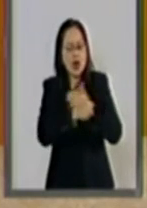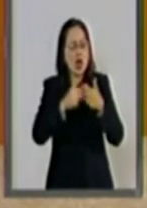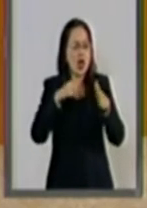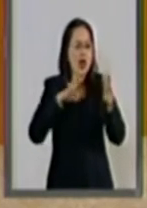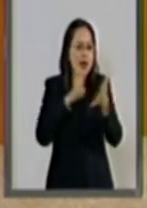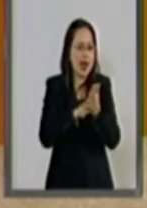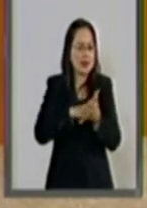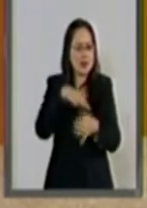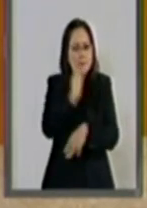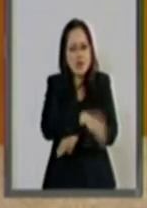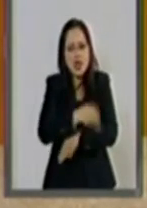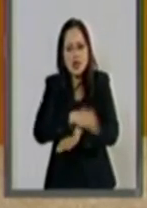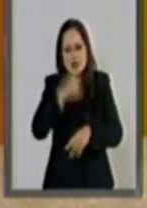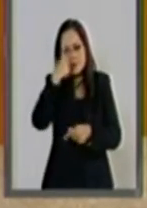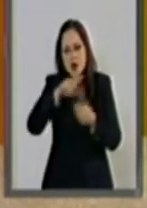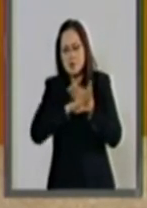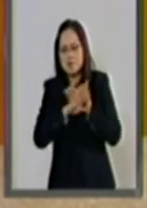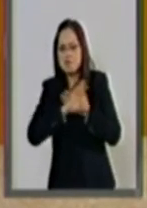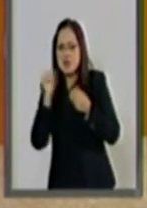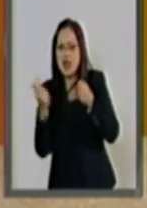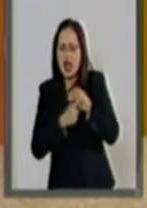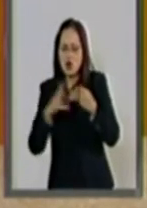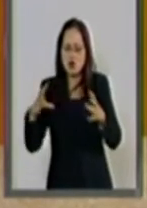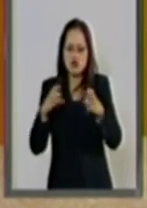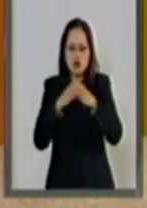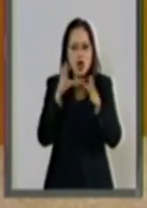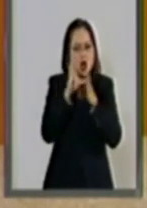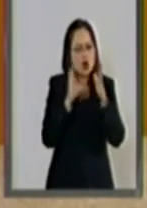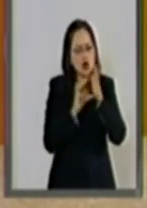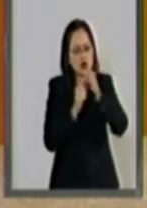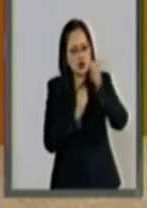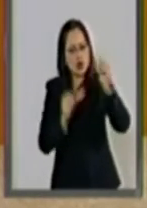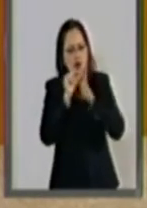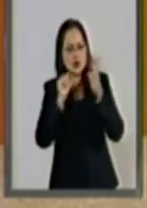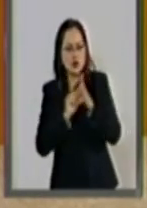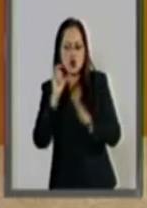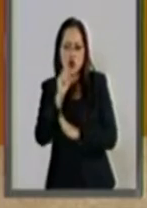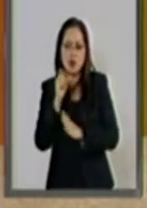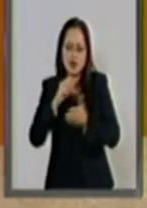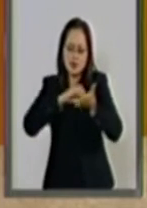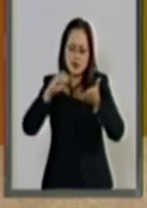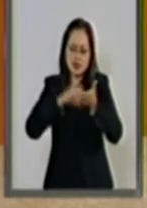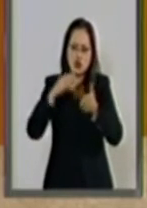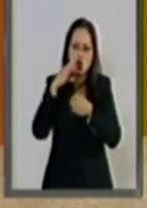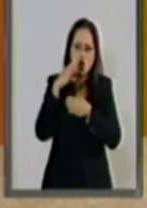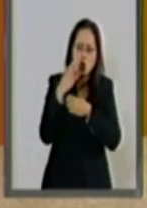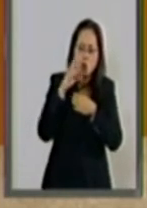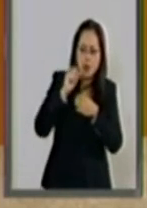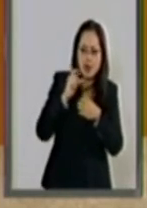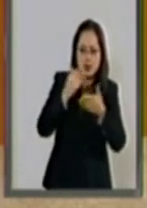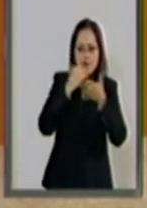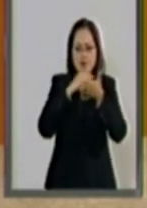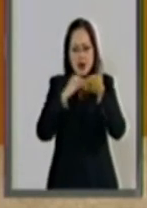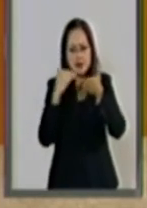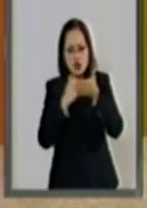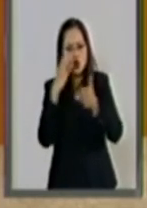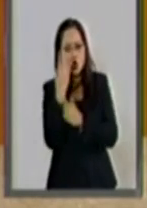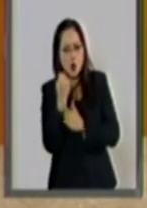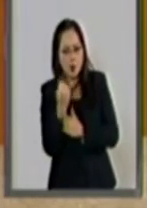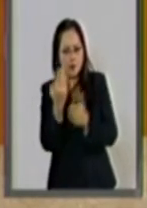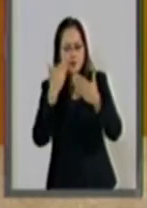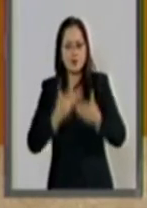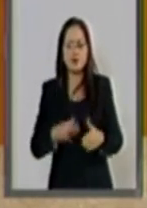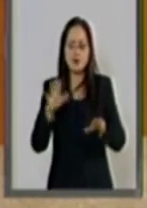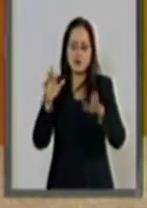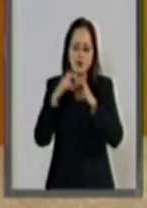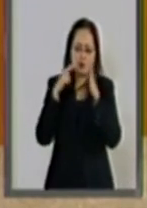con los términos establecidos por la Constitución en su artículo 20, apartado B, fracción novena. Se modifican las